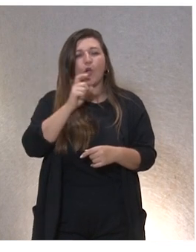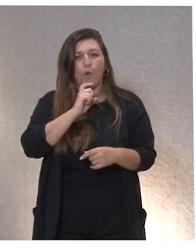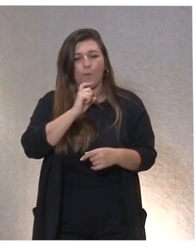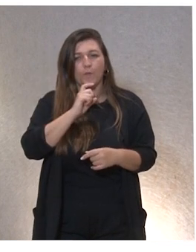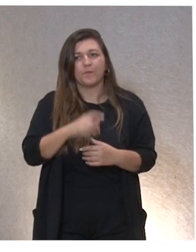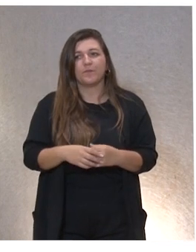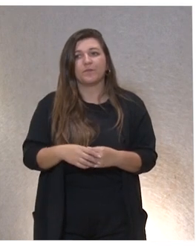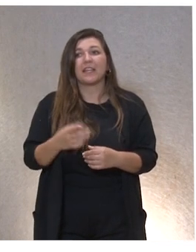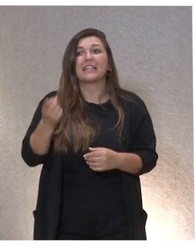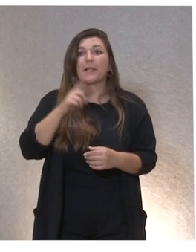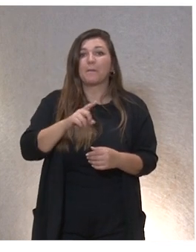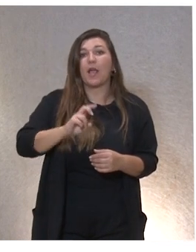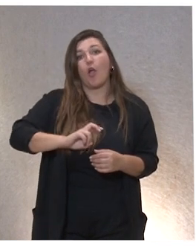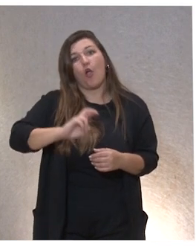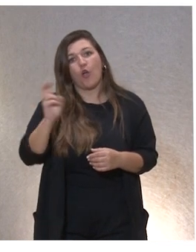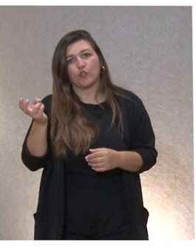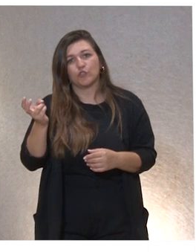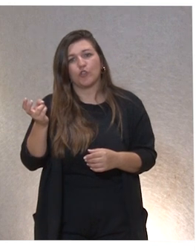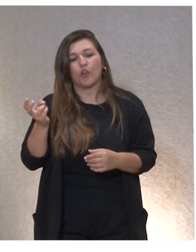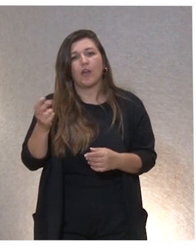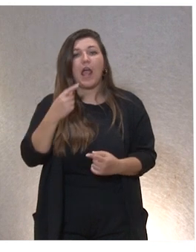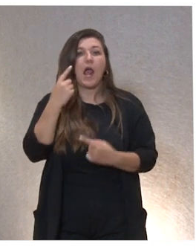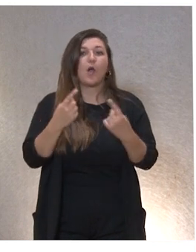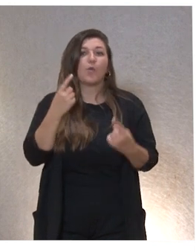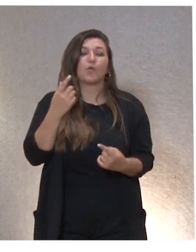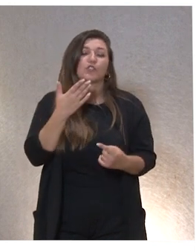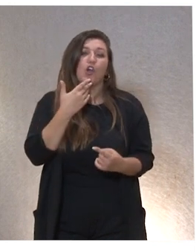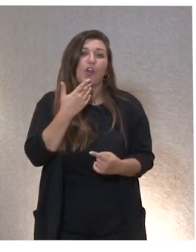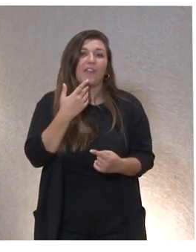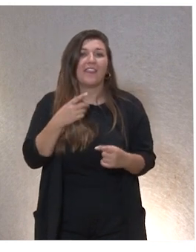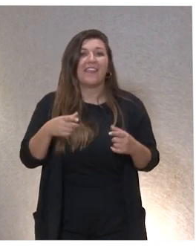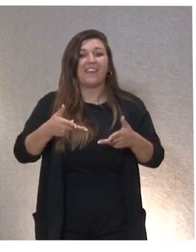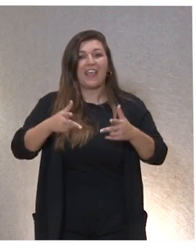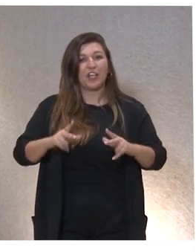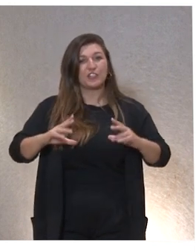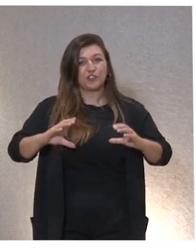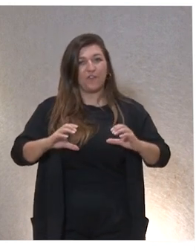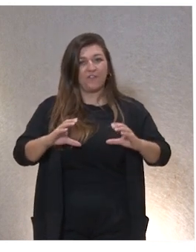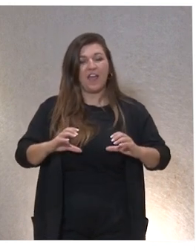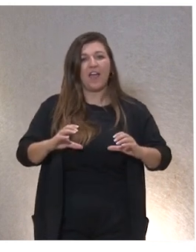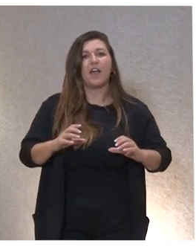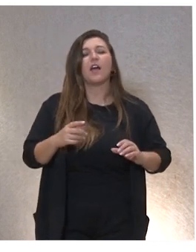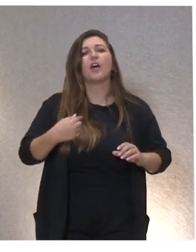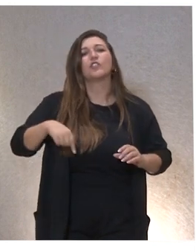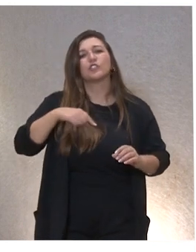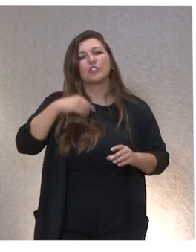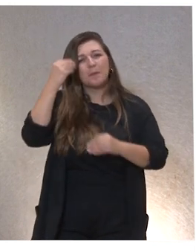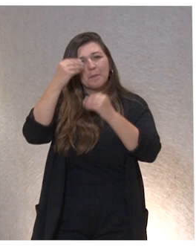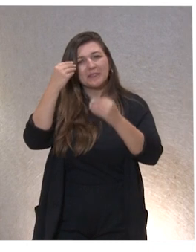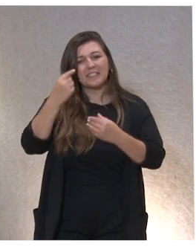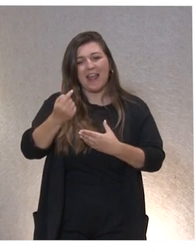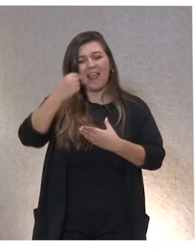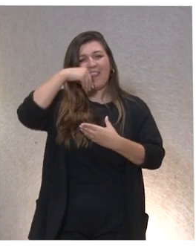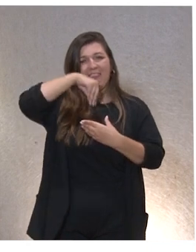Y también teníamos otra máxima y era que nos iban, algunos conoceréis el sofá, bueno, pues teníamos que hacer una reflexión hacia adentro.